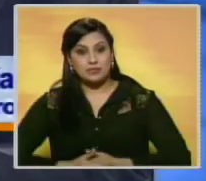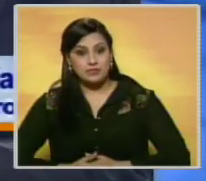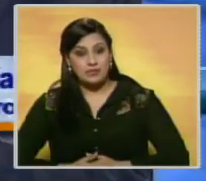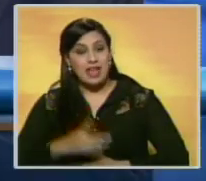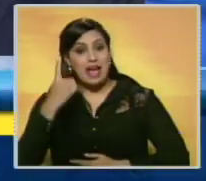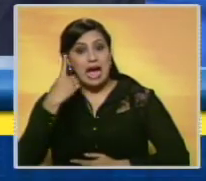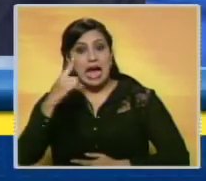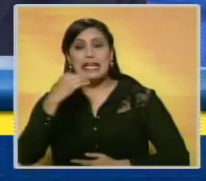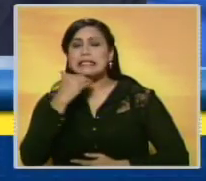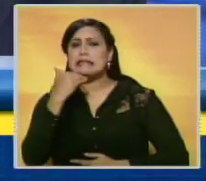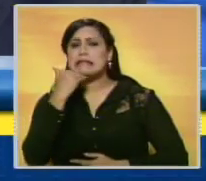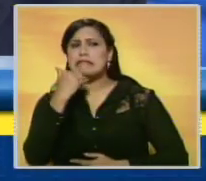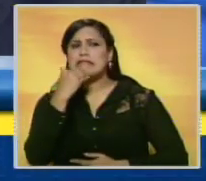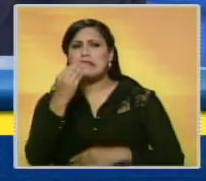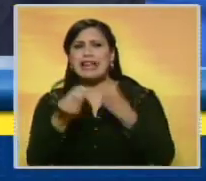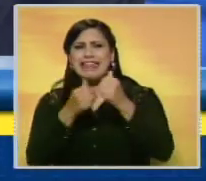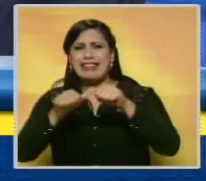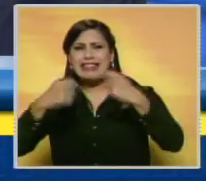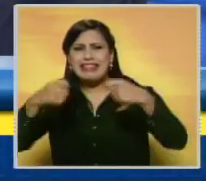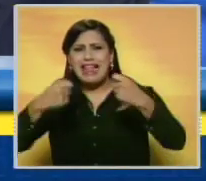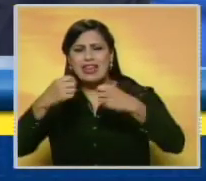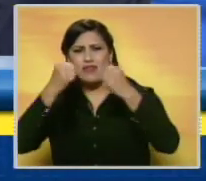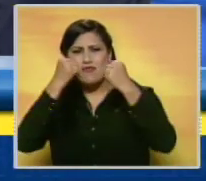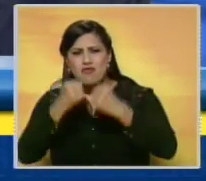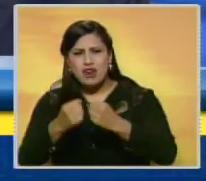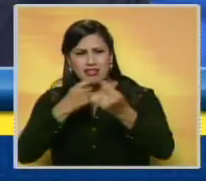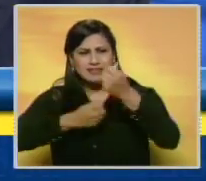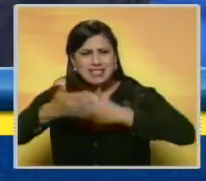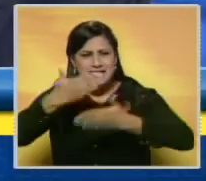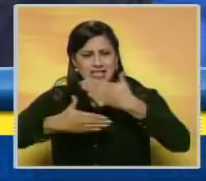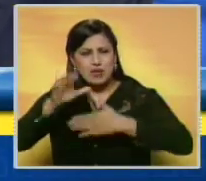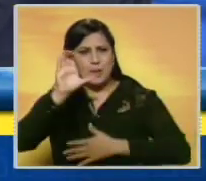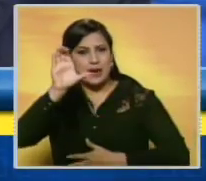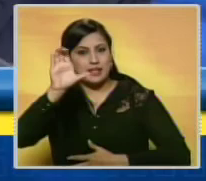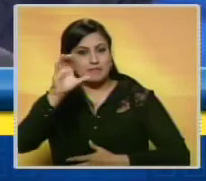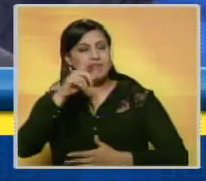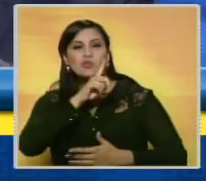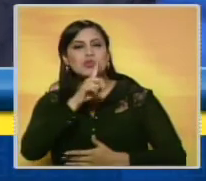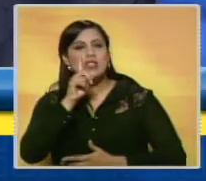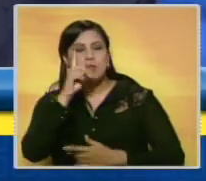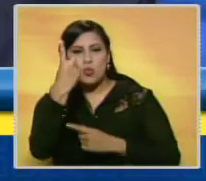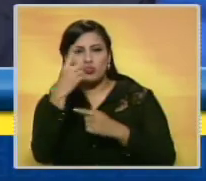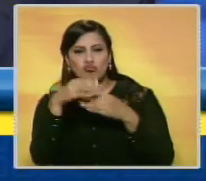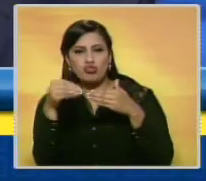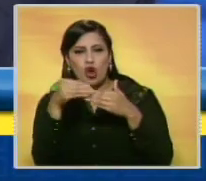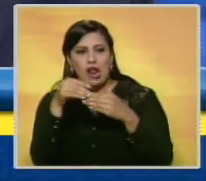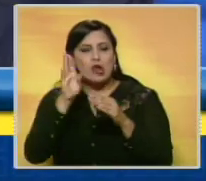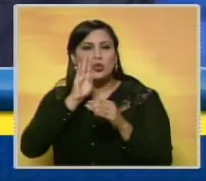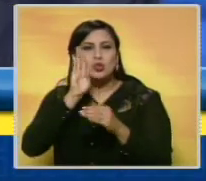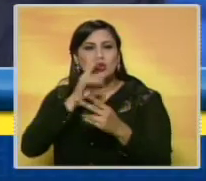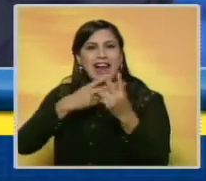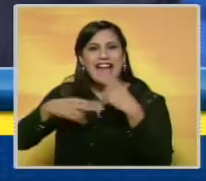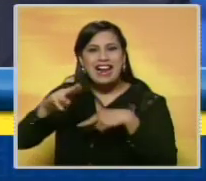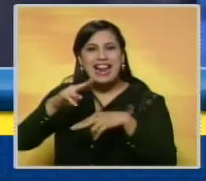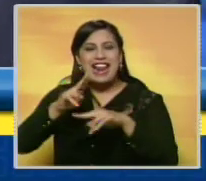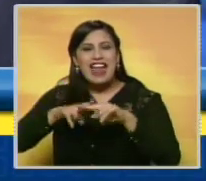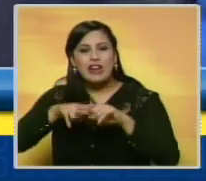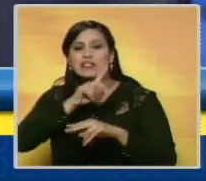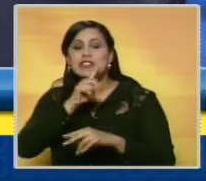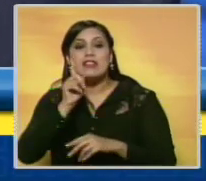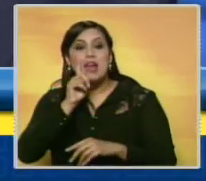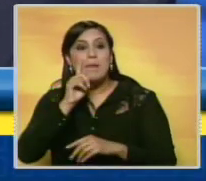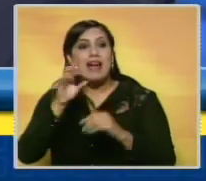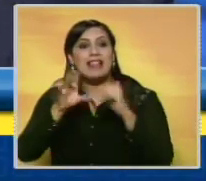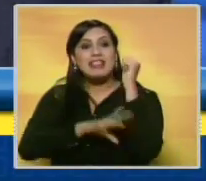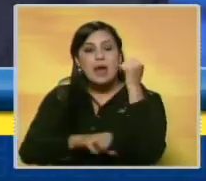Hay algo que está haciendo daño considerablemente a la economía del país, que se llama un dólar paralelo. Yo lo llamo a veces dólar